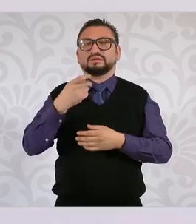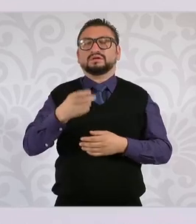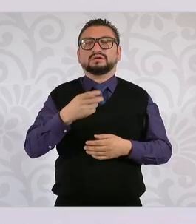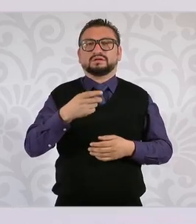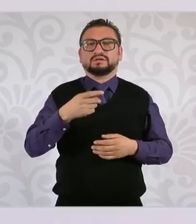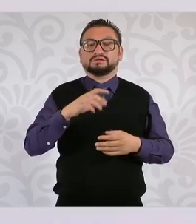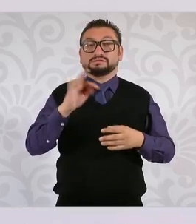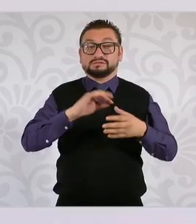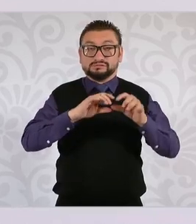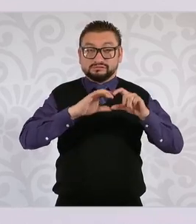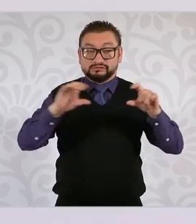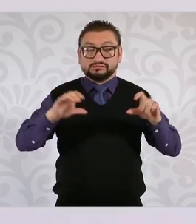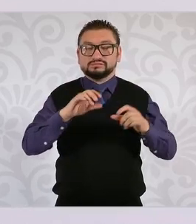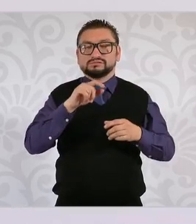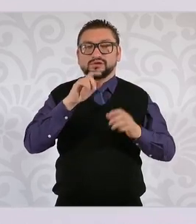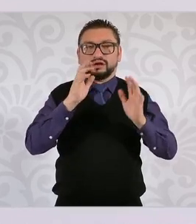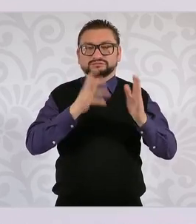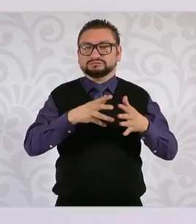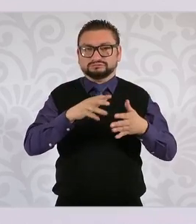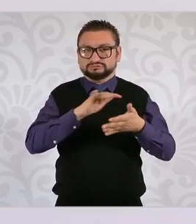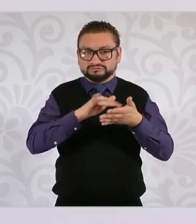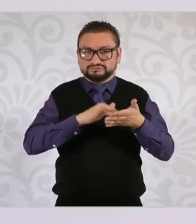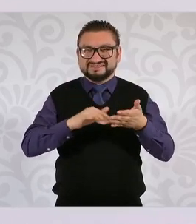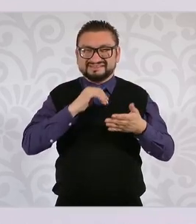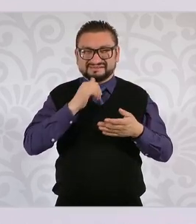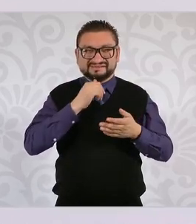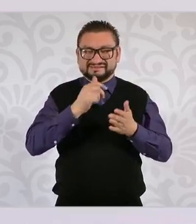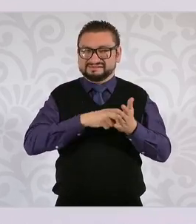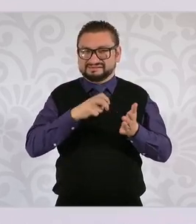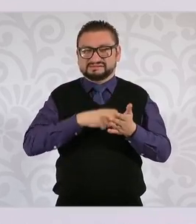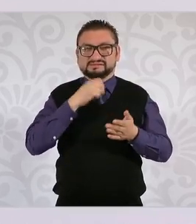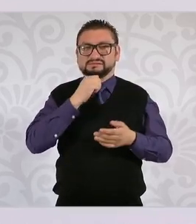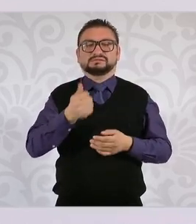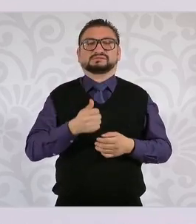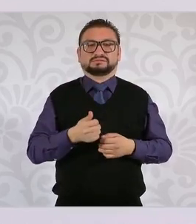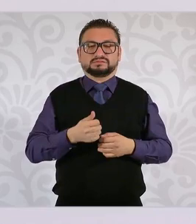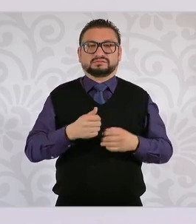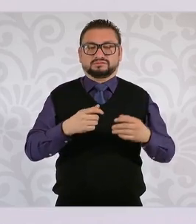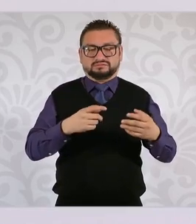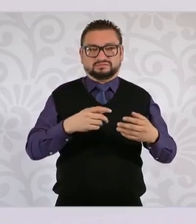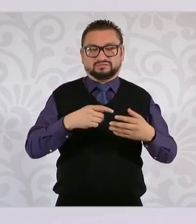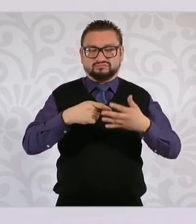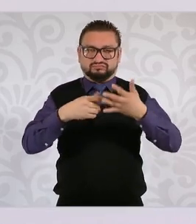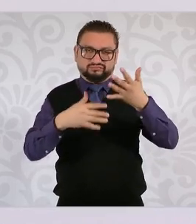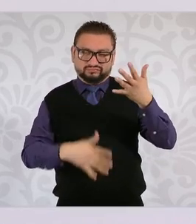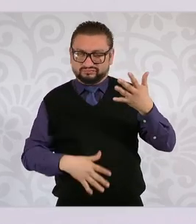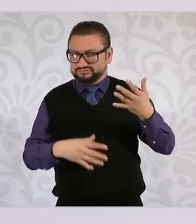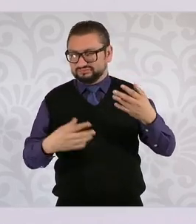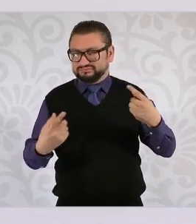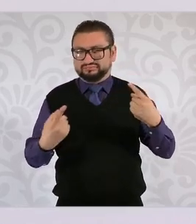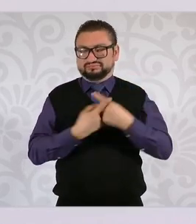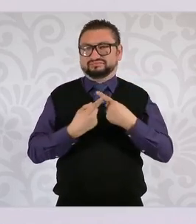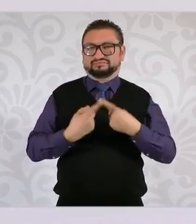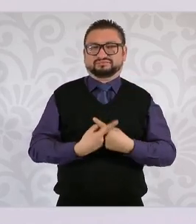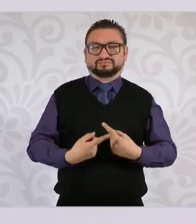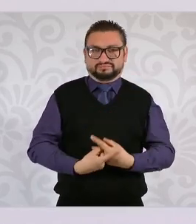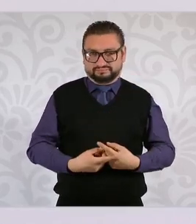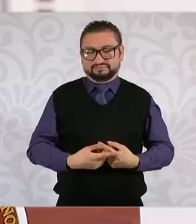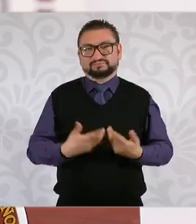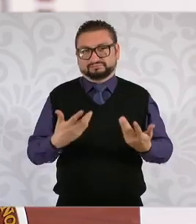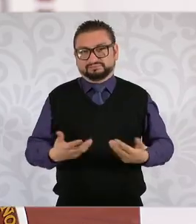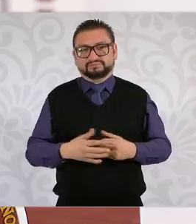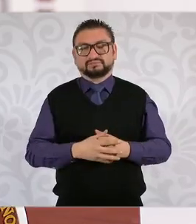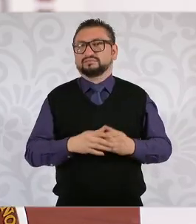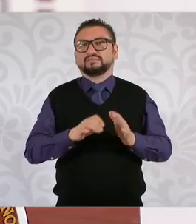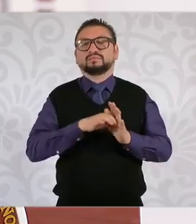el párrafo no hubiera sido consistente con lo otro que estamos planteando. Es